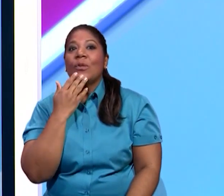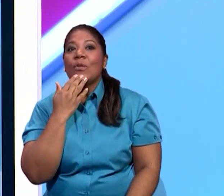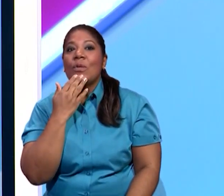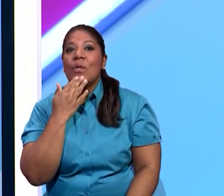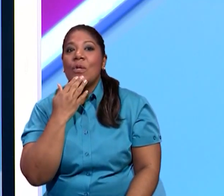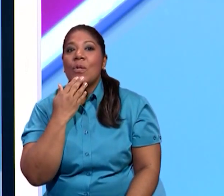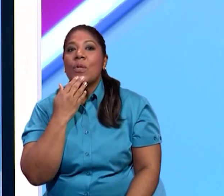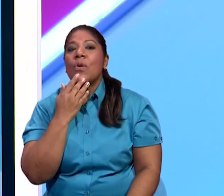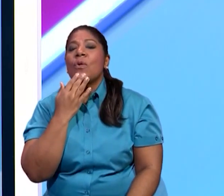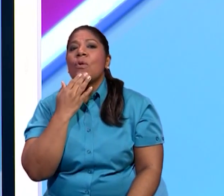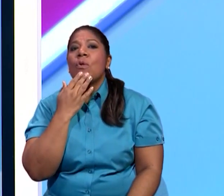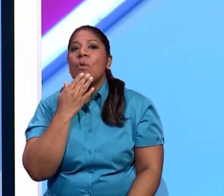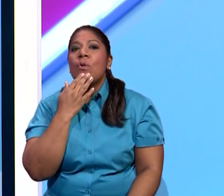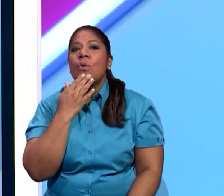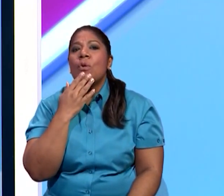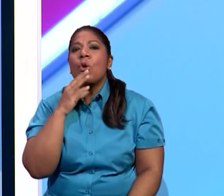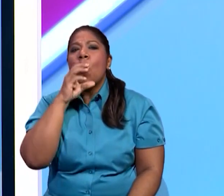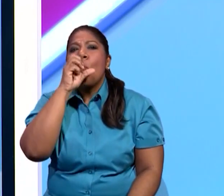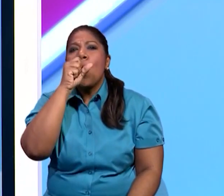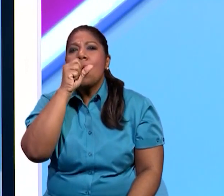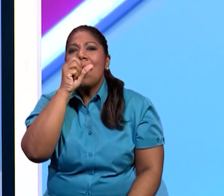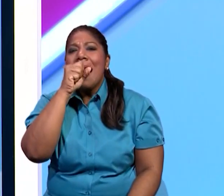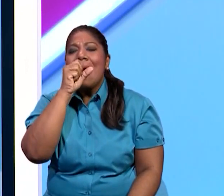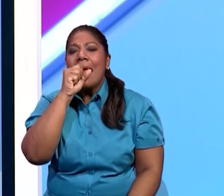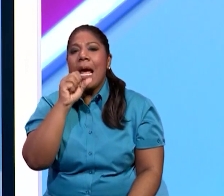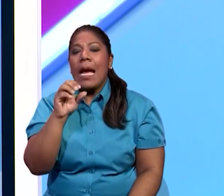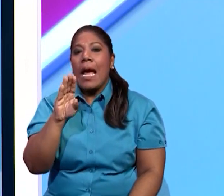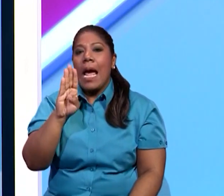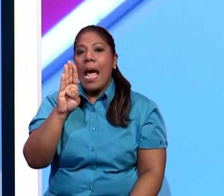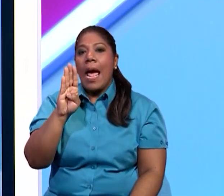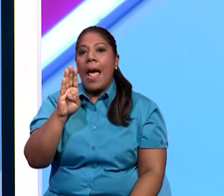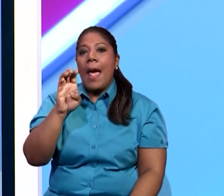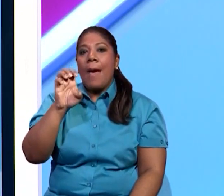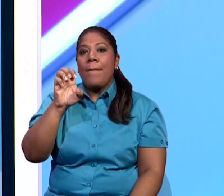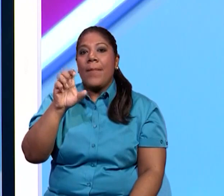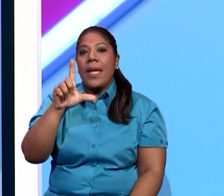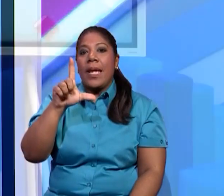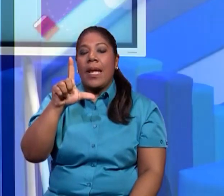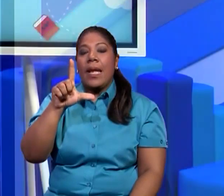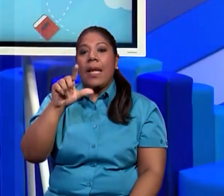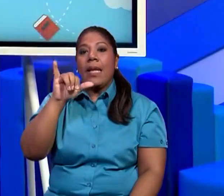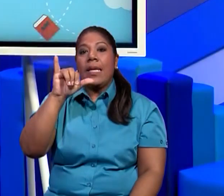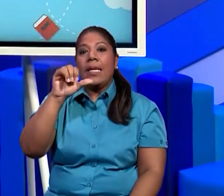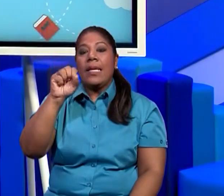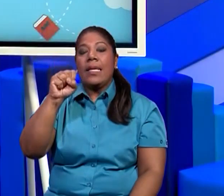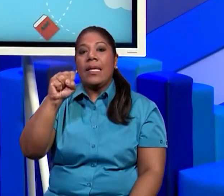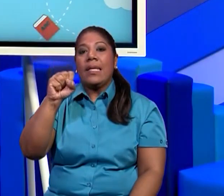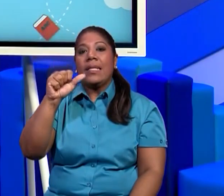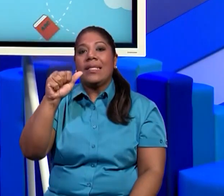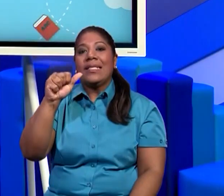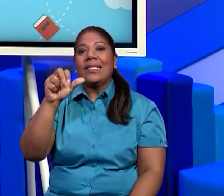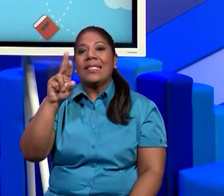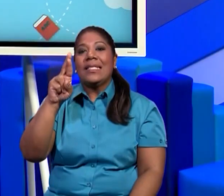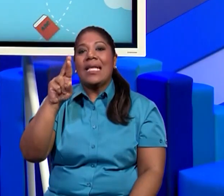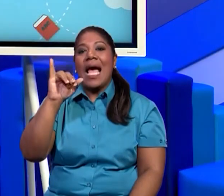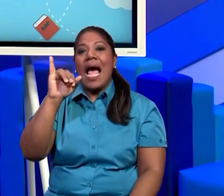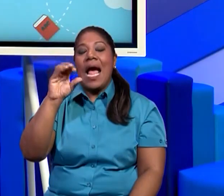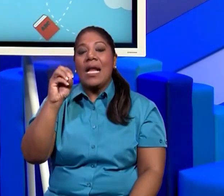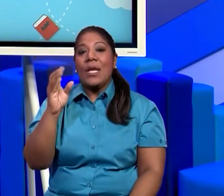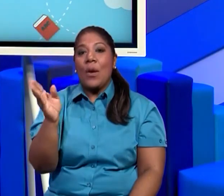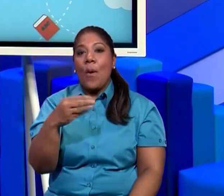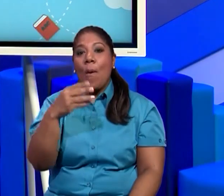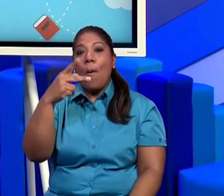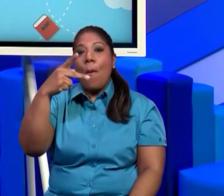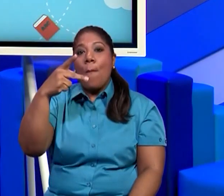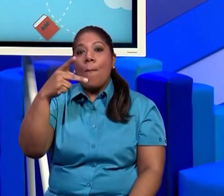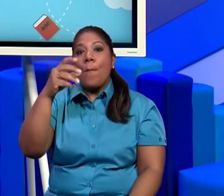corregimiento de Belisario Porras. No le vamos a preguntar la forma, le vamos a preguntar el tamaño. ¿Qué